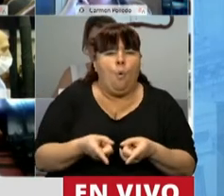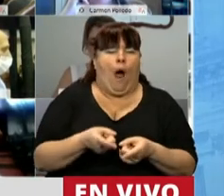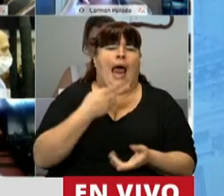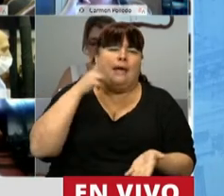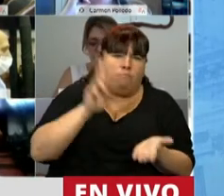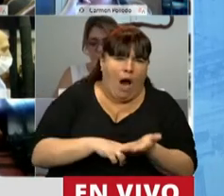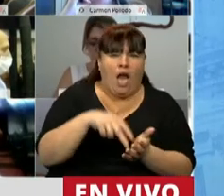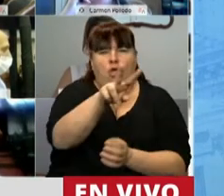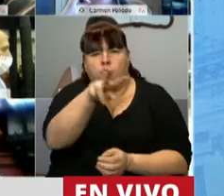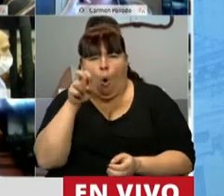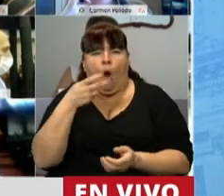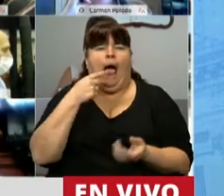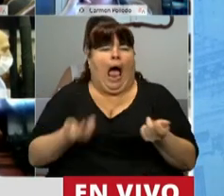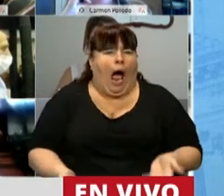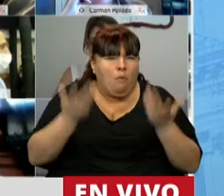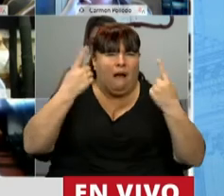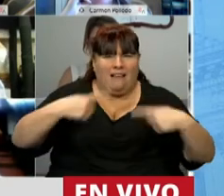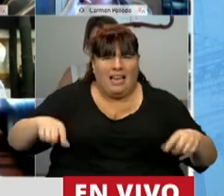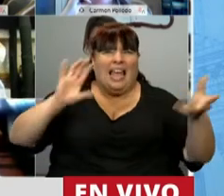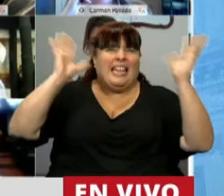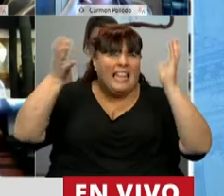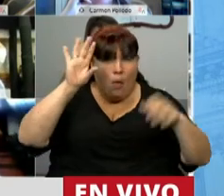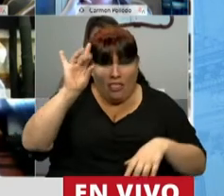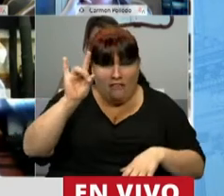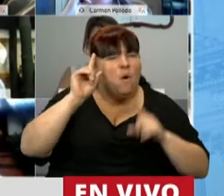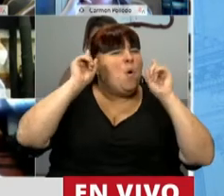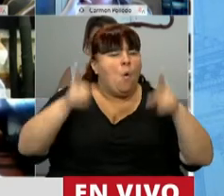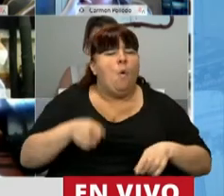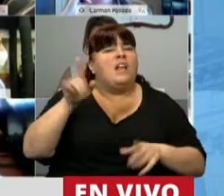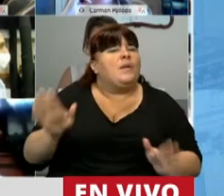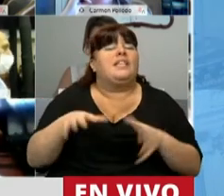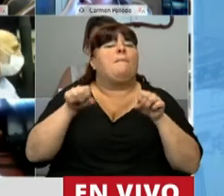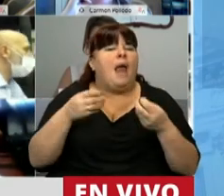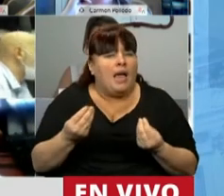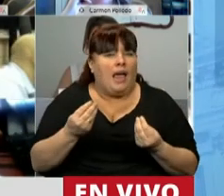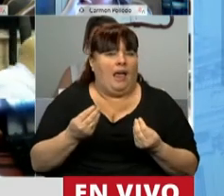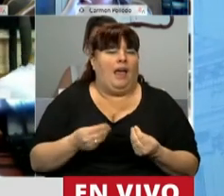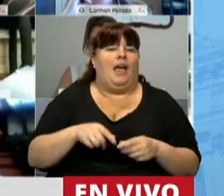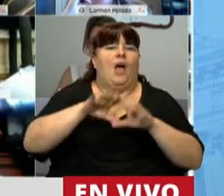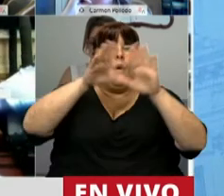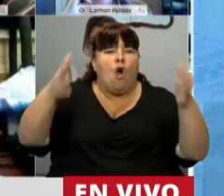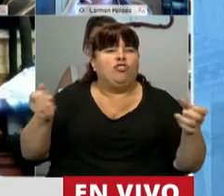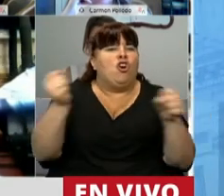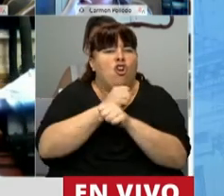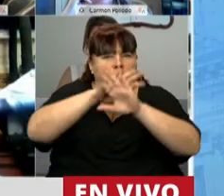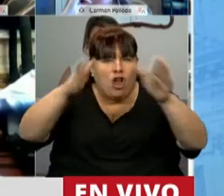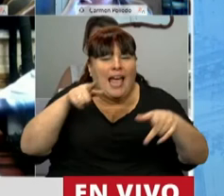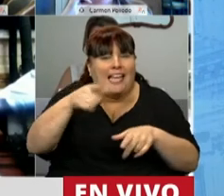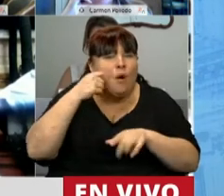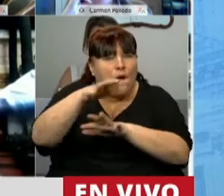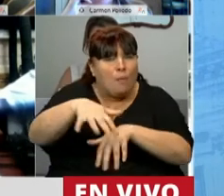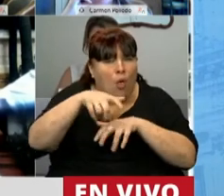ponen impuestos, que le aumentan retenciones, que el clima es duro, lo que hacen es romper los silos bolsas. Y ese